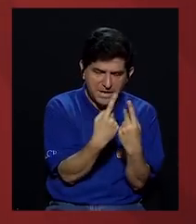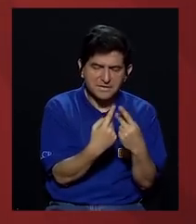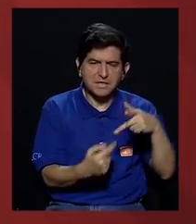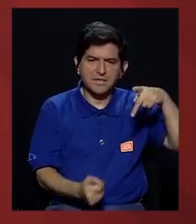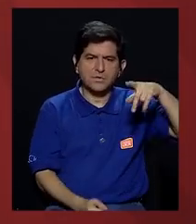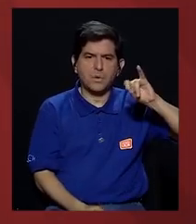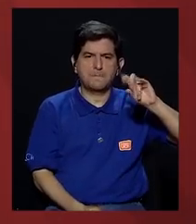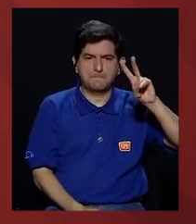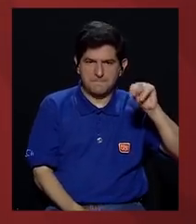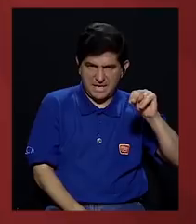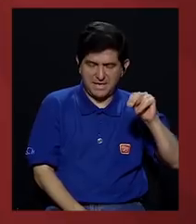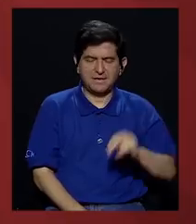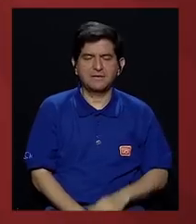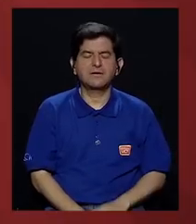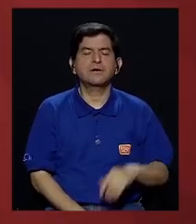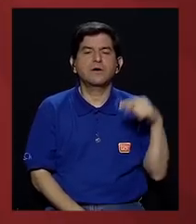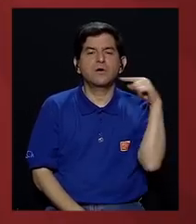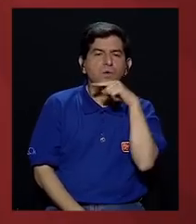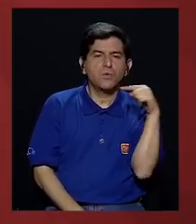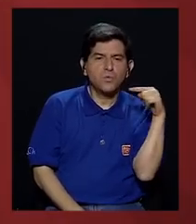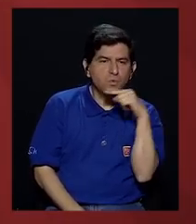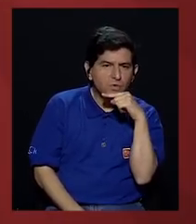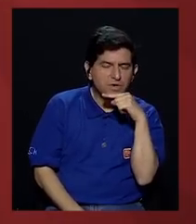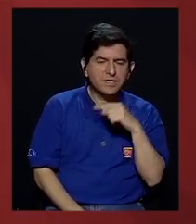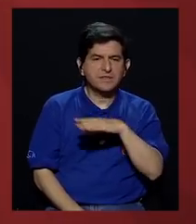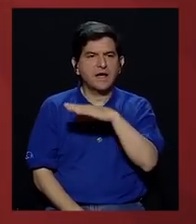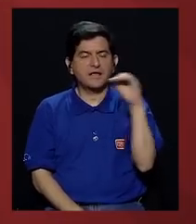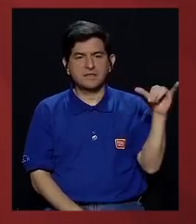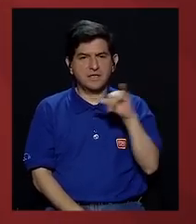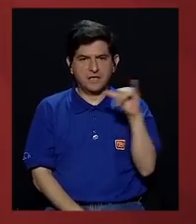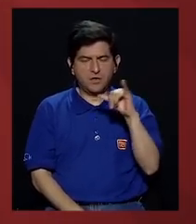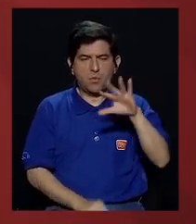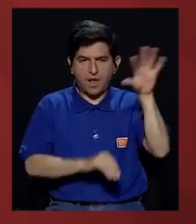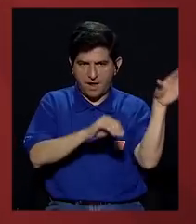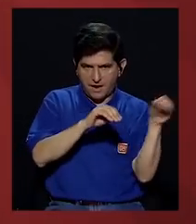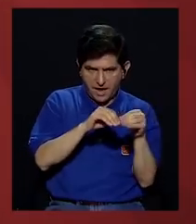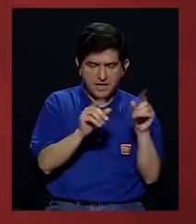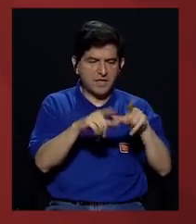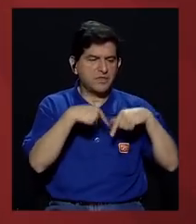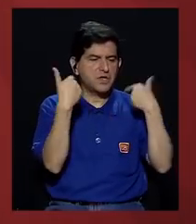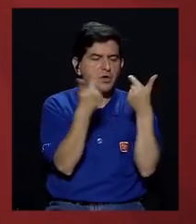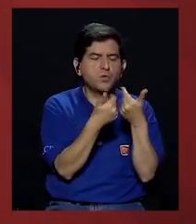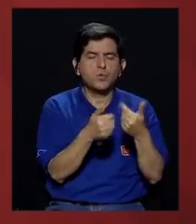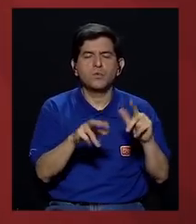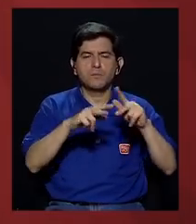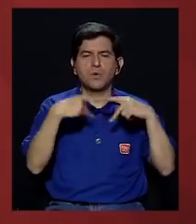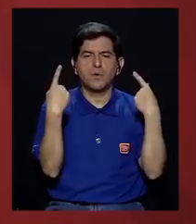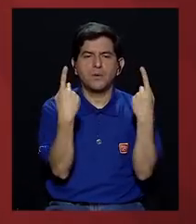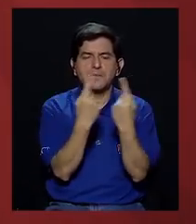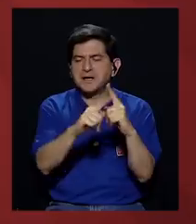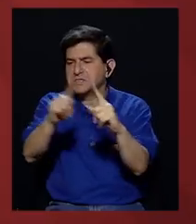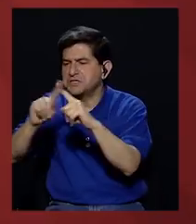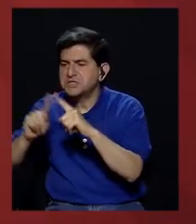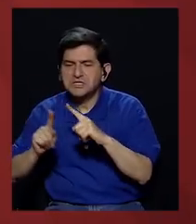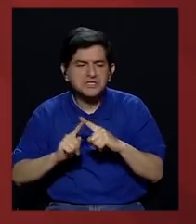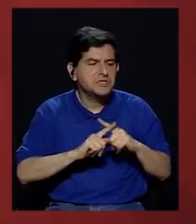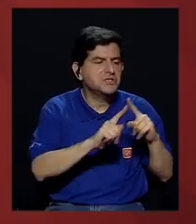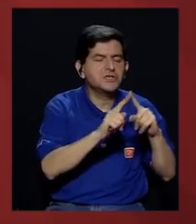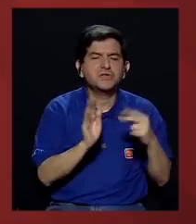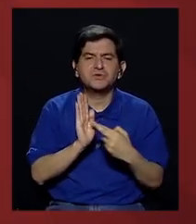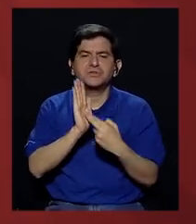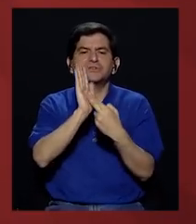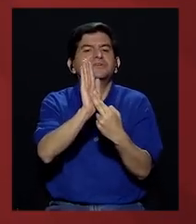este caso, Integración Nacional, el Partido de Unidad Social Cristiana y también se suma a esto un conglomerado de partidos que deberíamos de decir